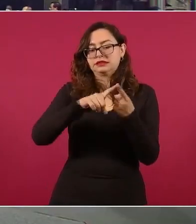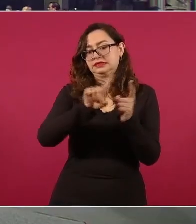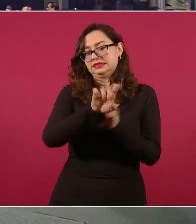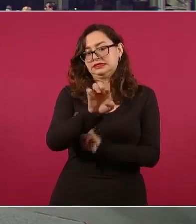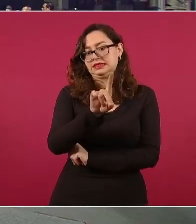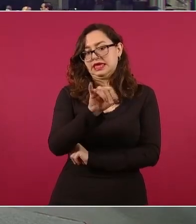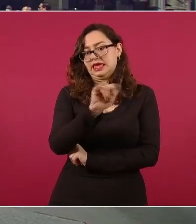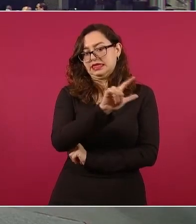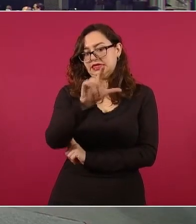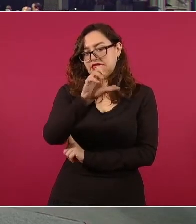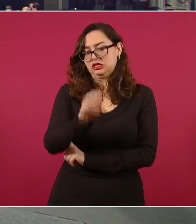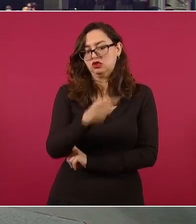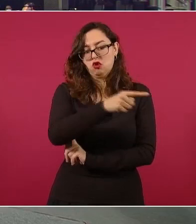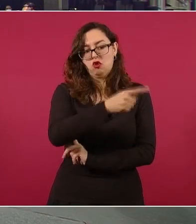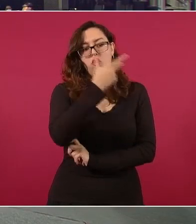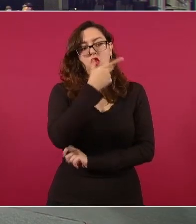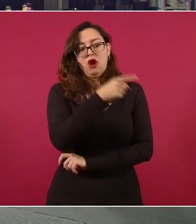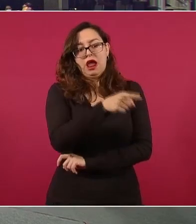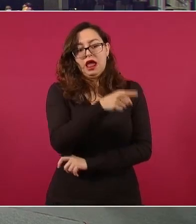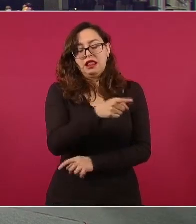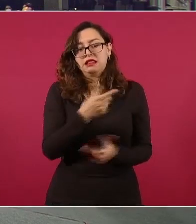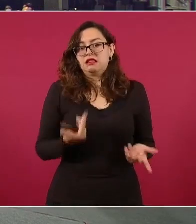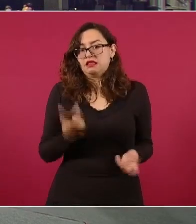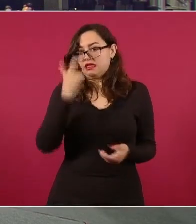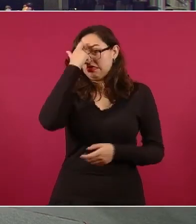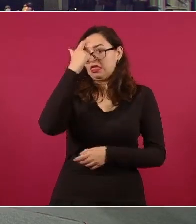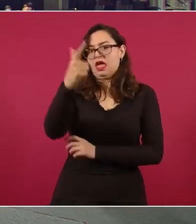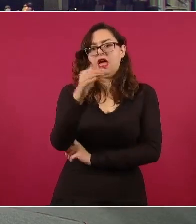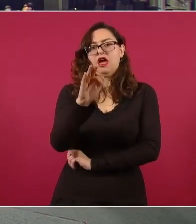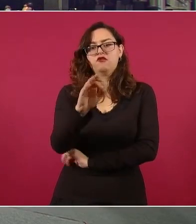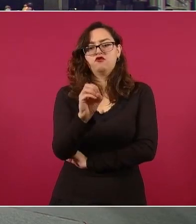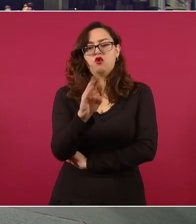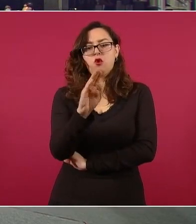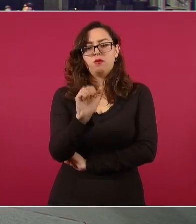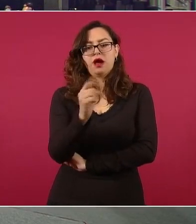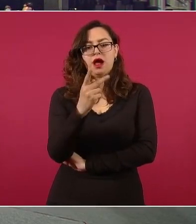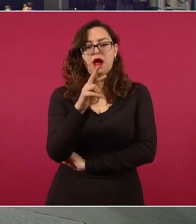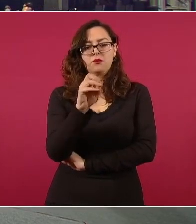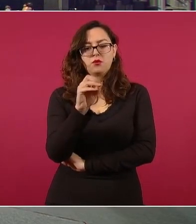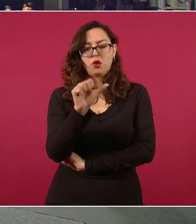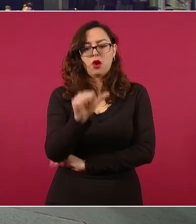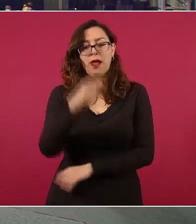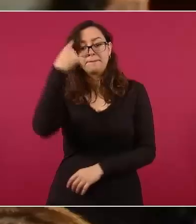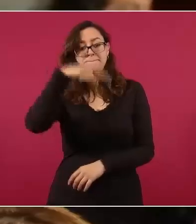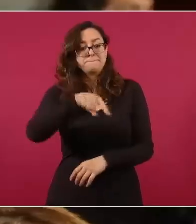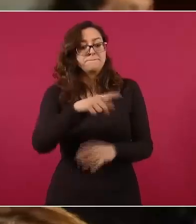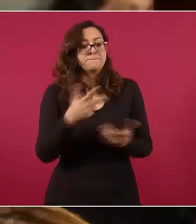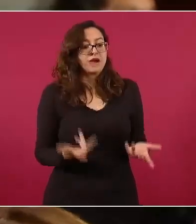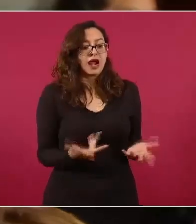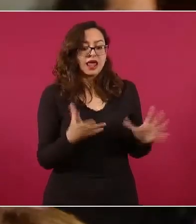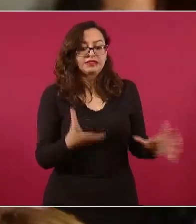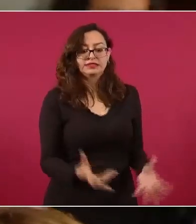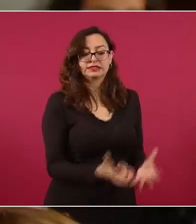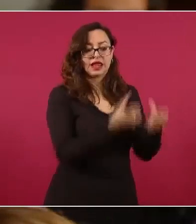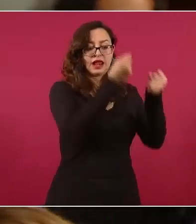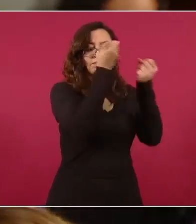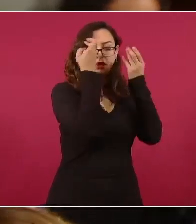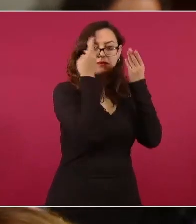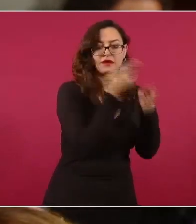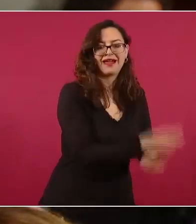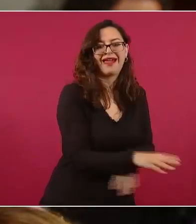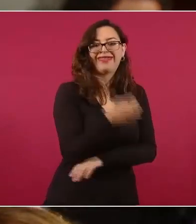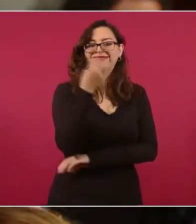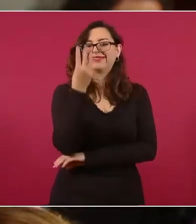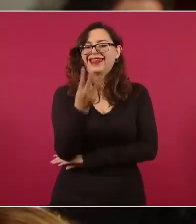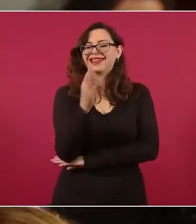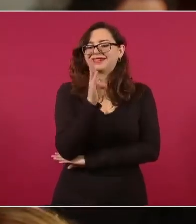dejado por el rescate de los bancos, el FUAPROA, podría alcanzar hasta los tres billones de pesos. Un cálculo que hizo